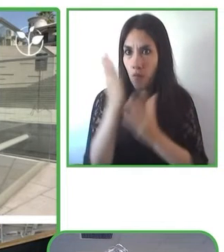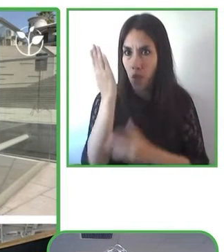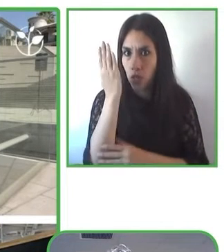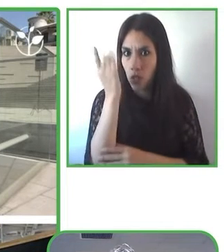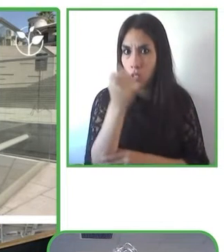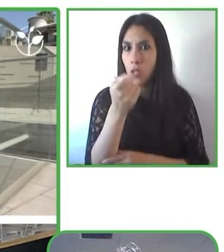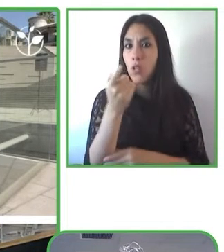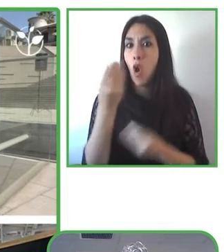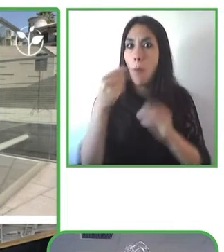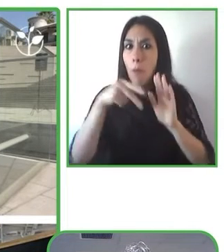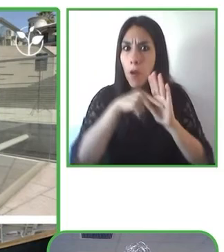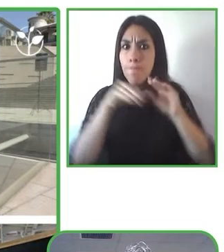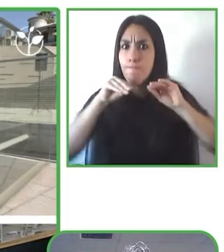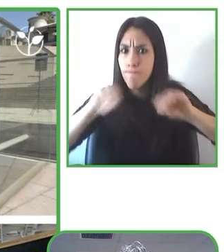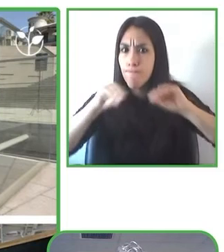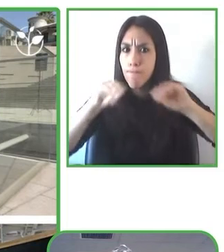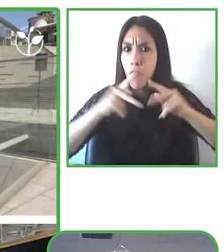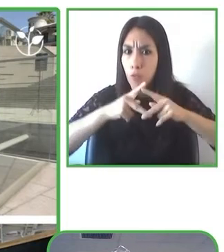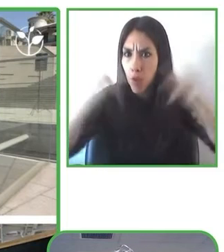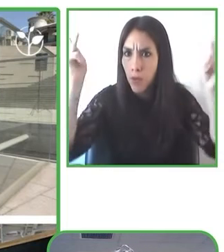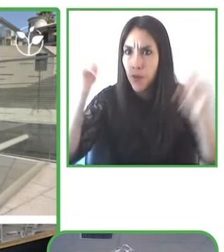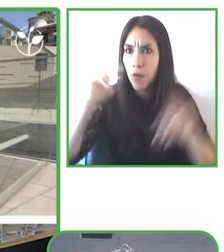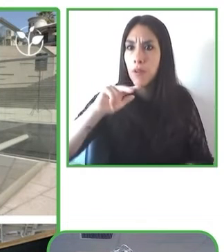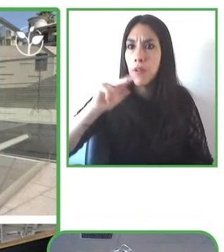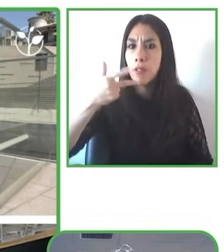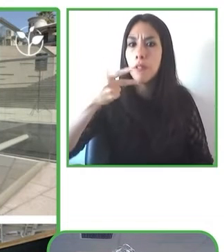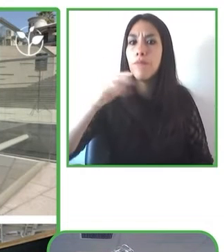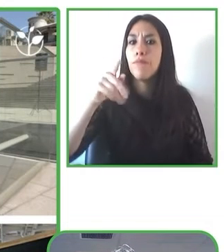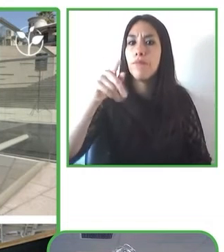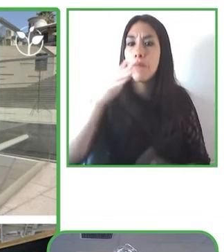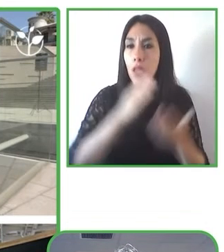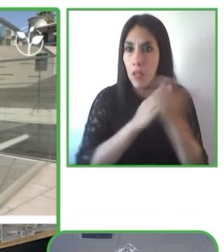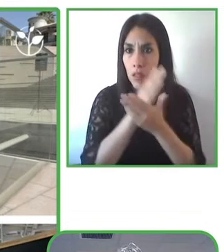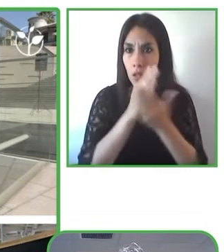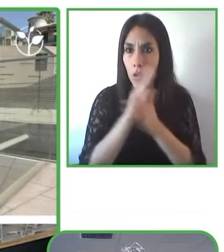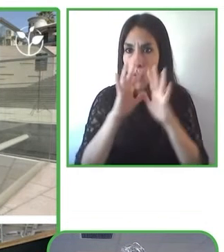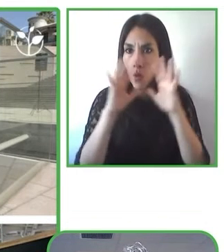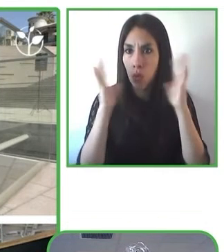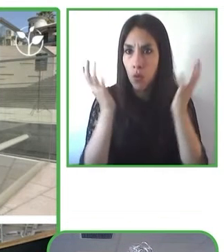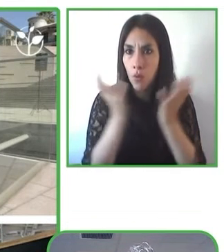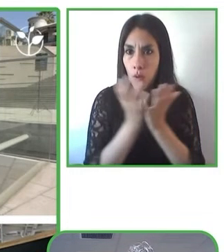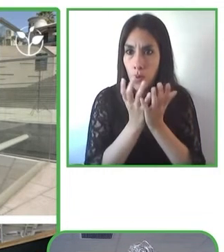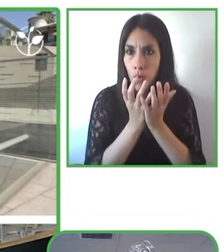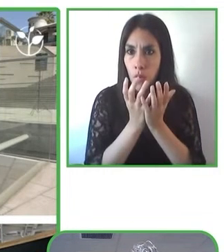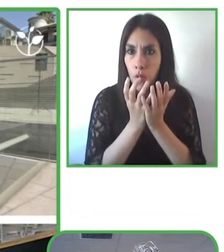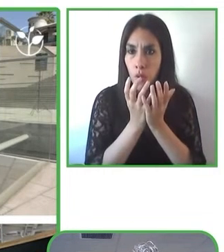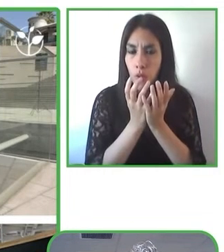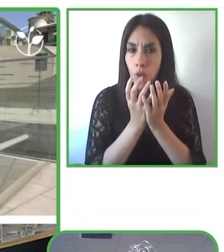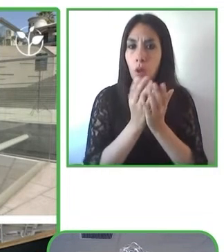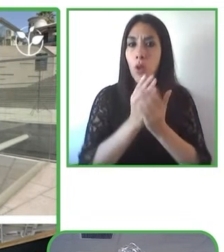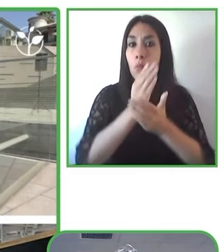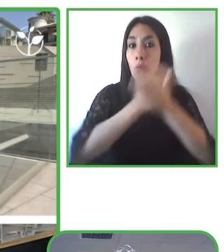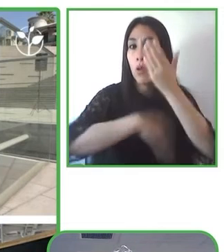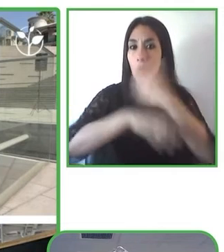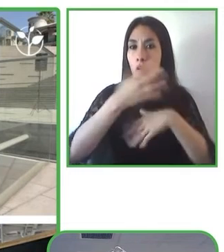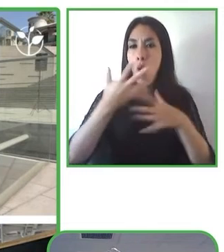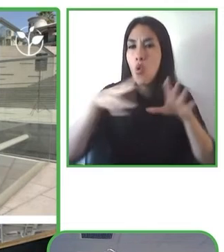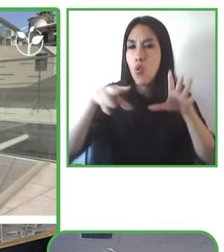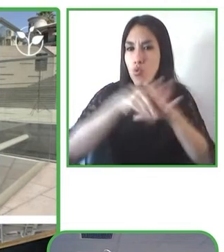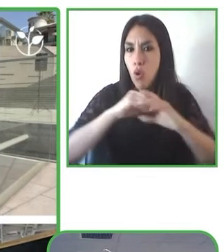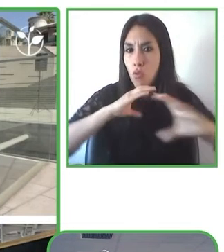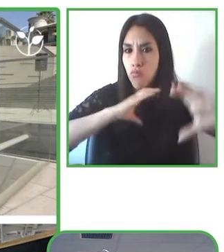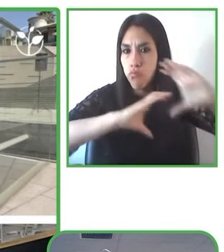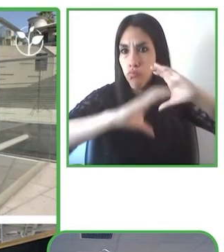conocer qué es la discapacidad y cómo se incluye. El segundo es un curso de accesibilidad universal en la edificación y el urbanismo, pensado en